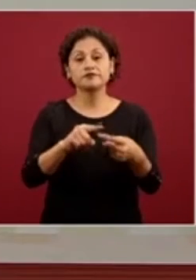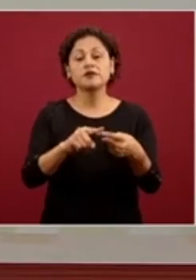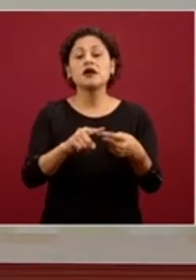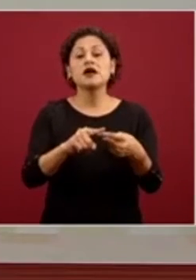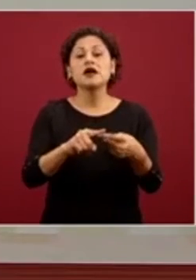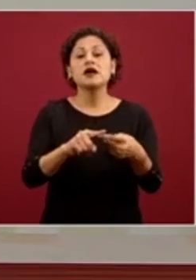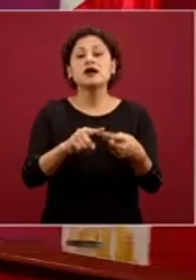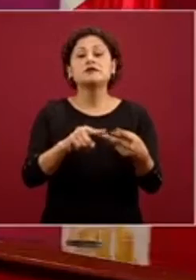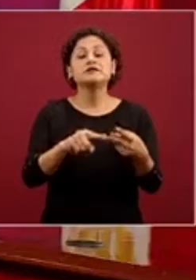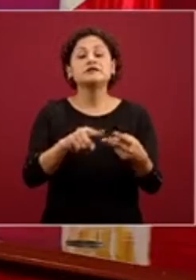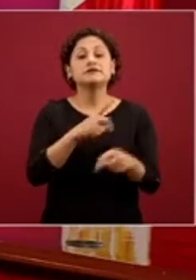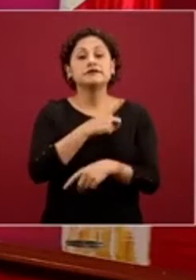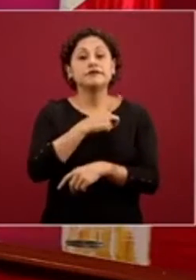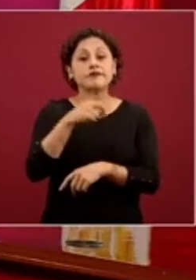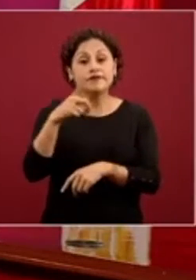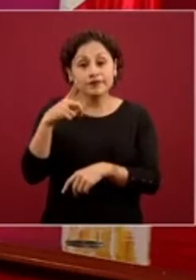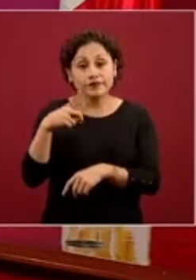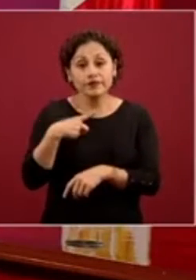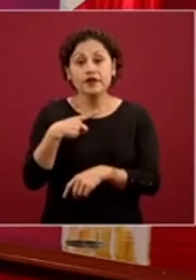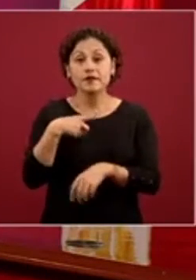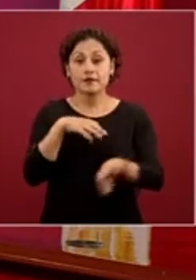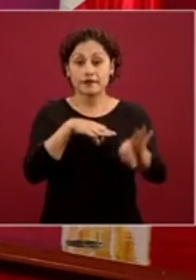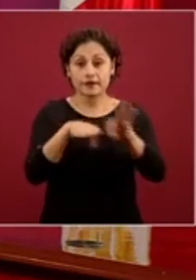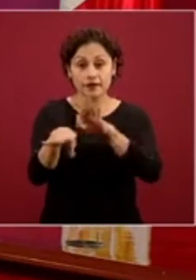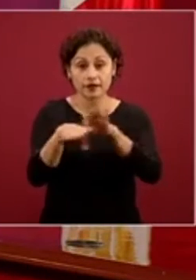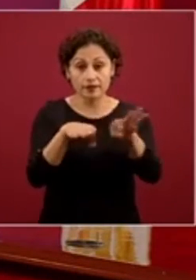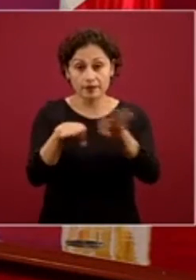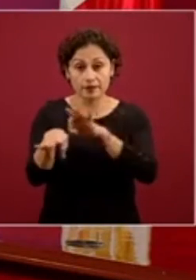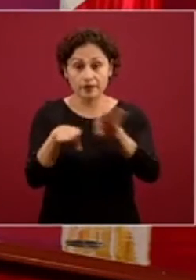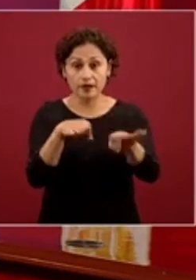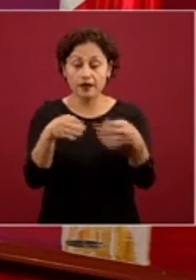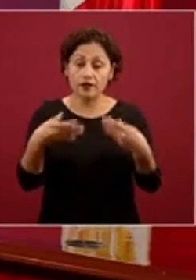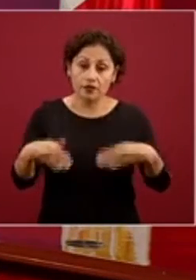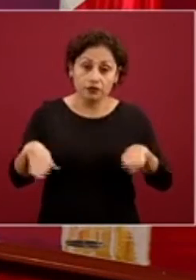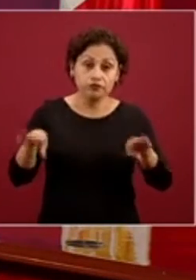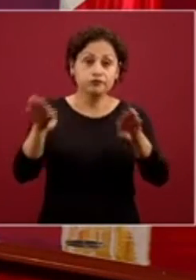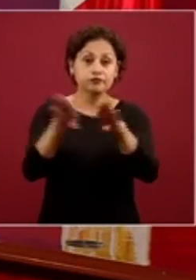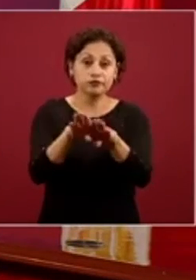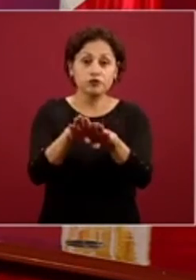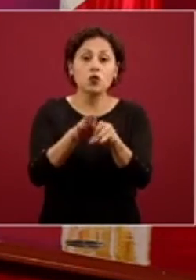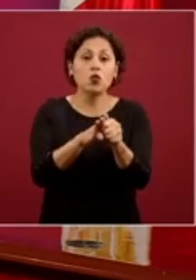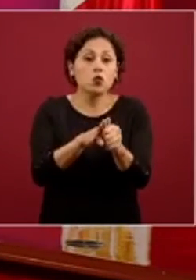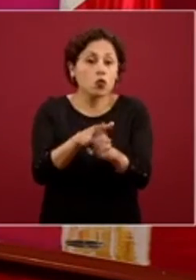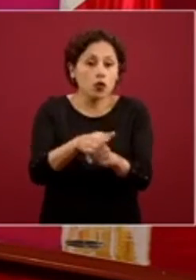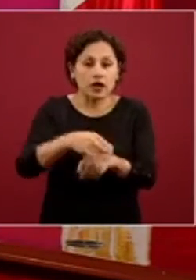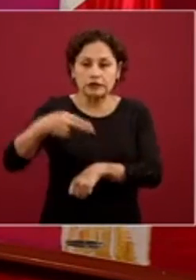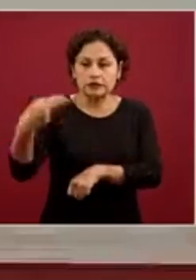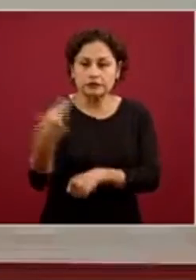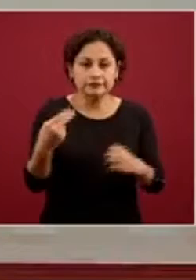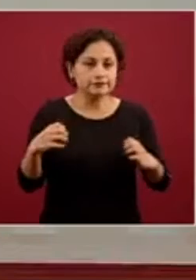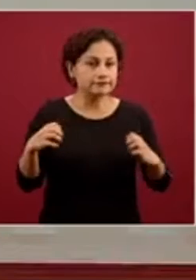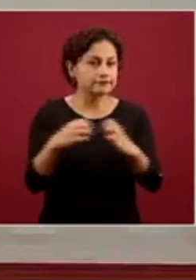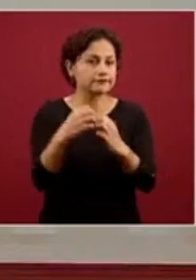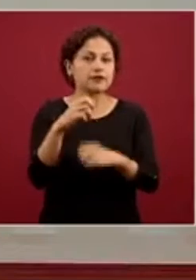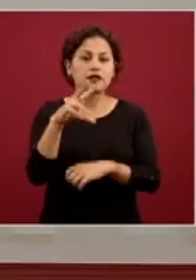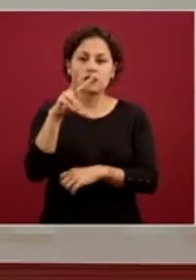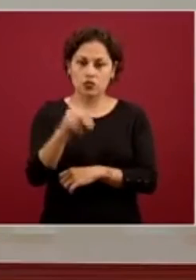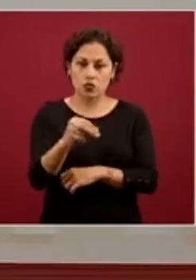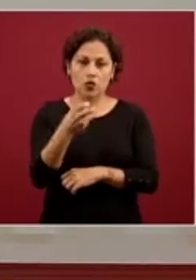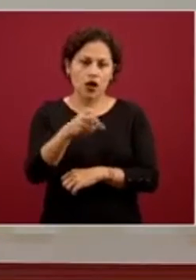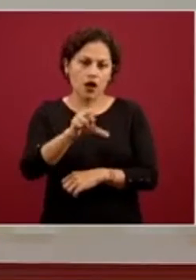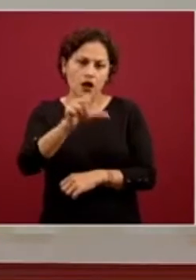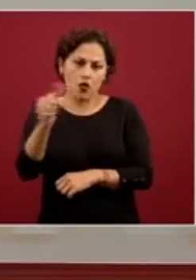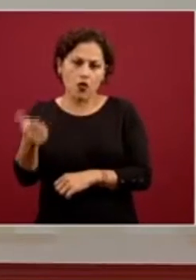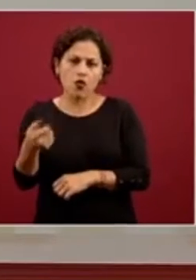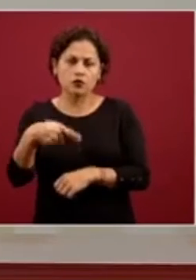sana distancia y resguardo domiciliario, ha llegado a tal punto que durante la conferencia de prensa realizada desde Palacio Nacional, el subsecretario de Prevención